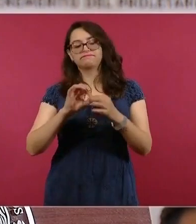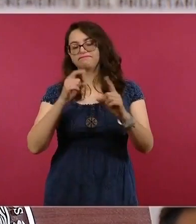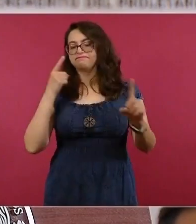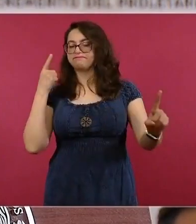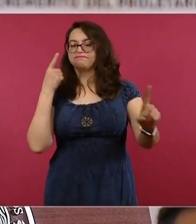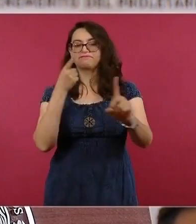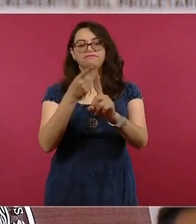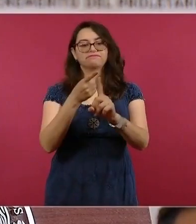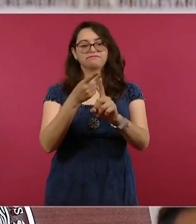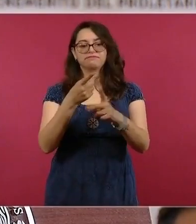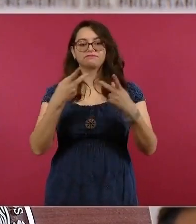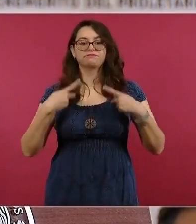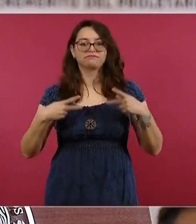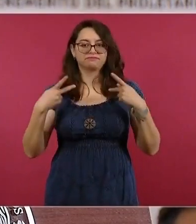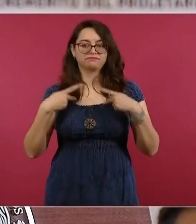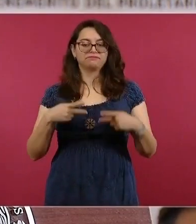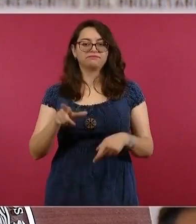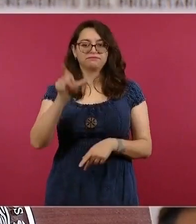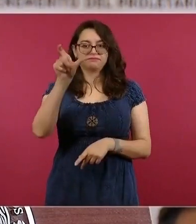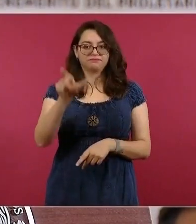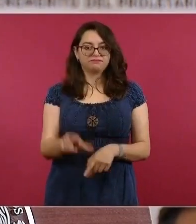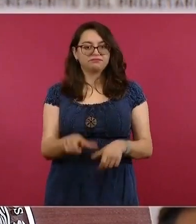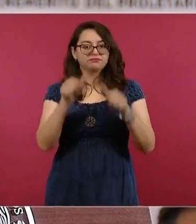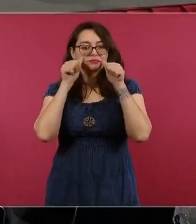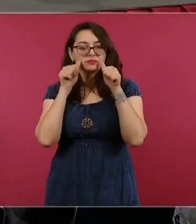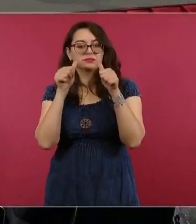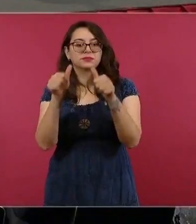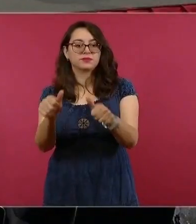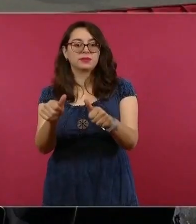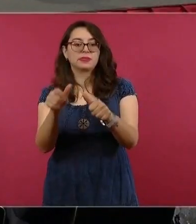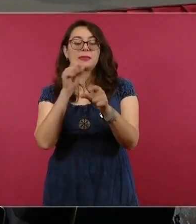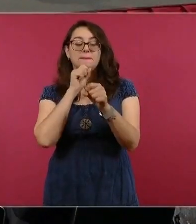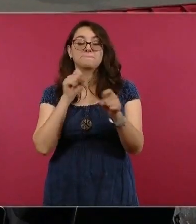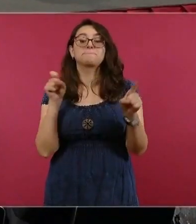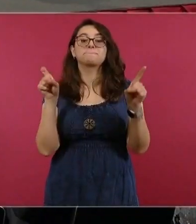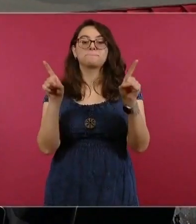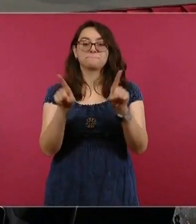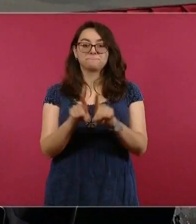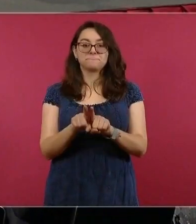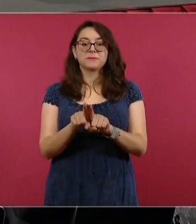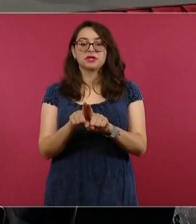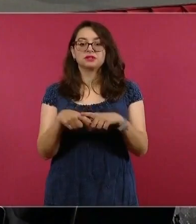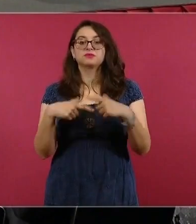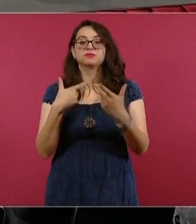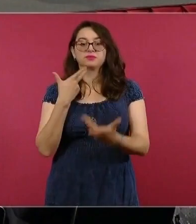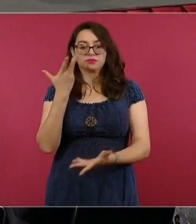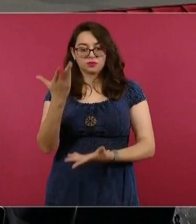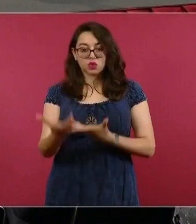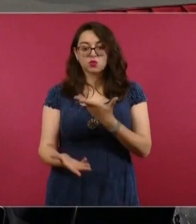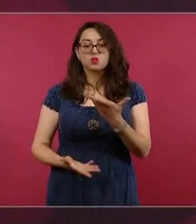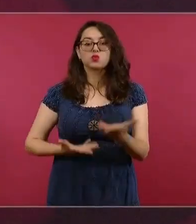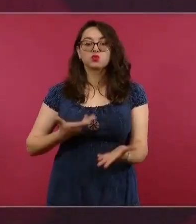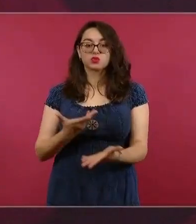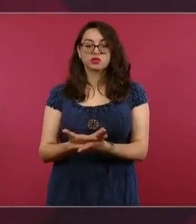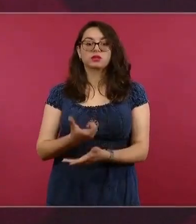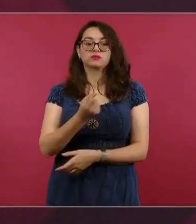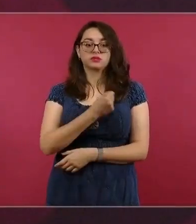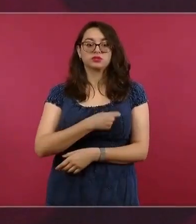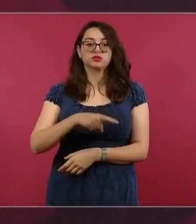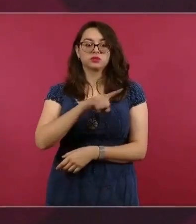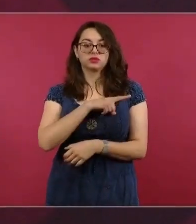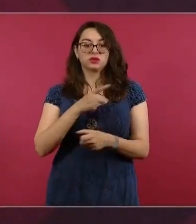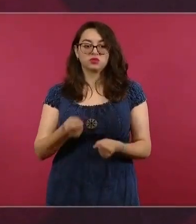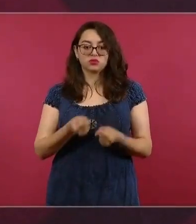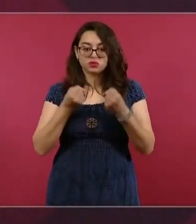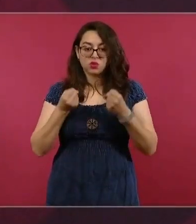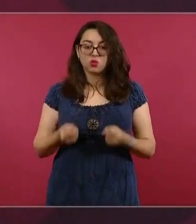centro la atención de la persona y garantizar la eficiencia de los servicios de salud y sociales.